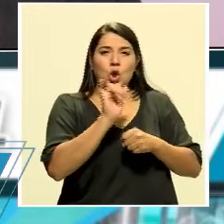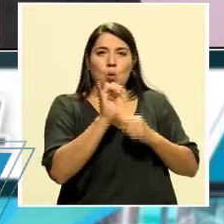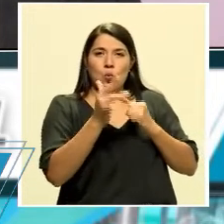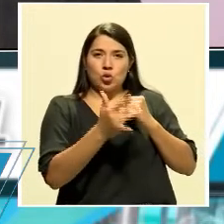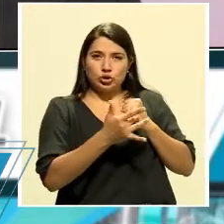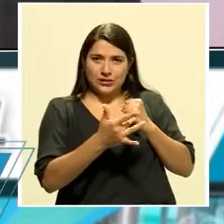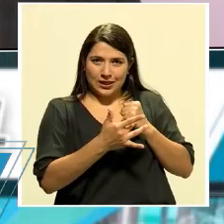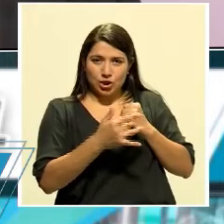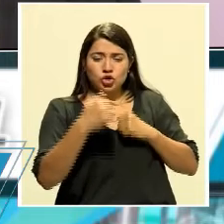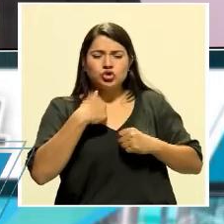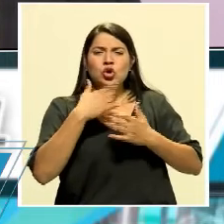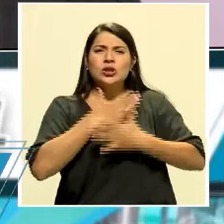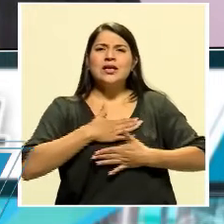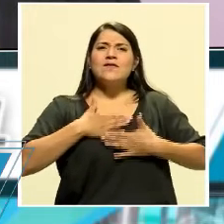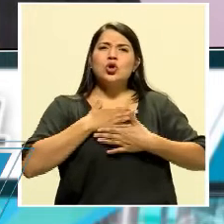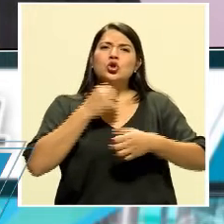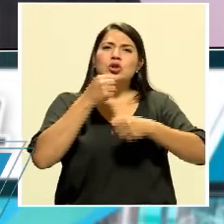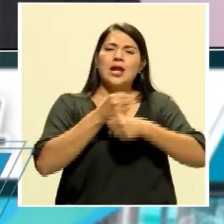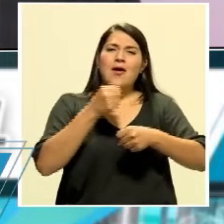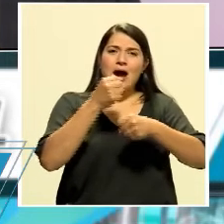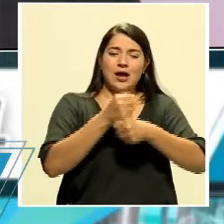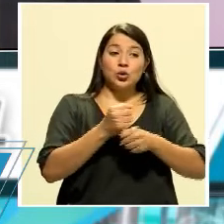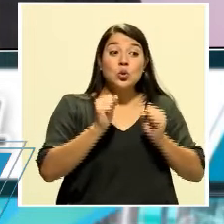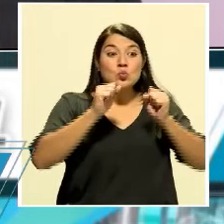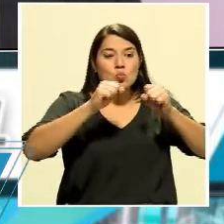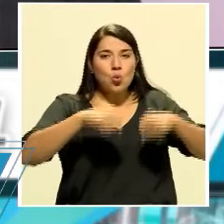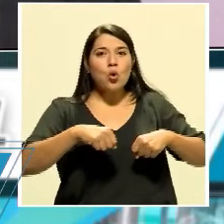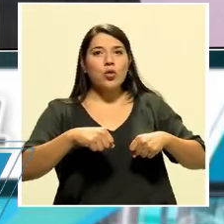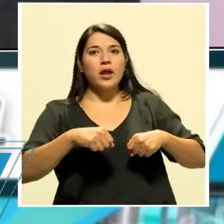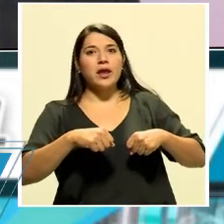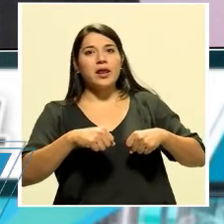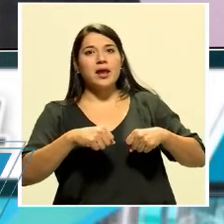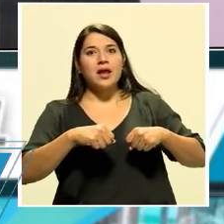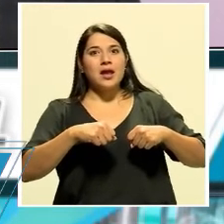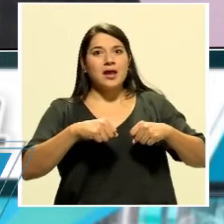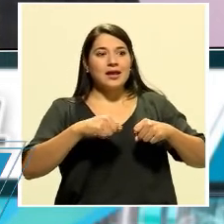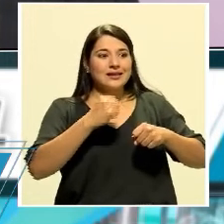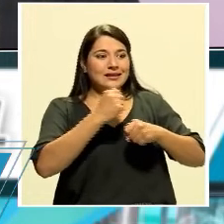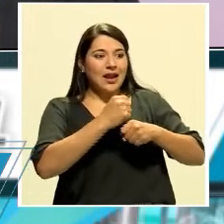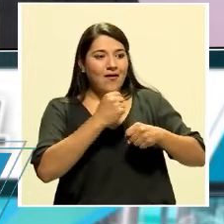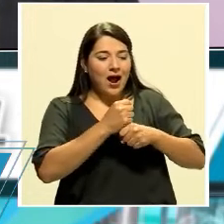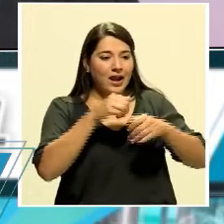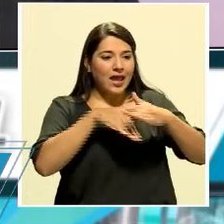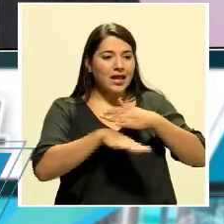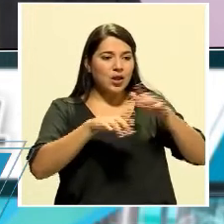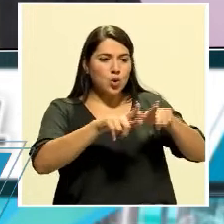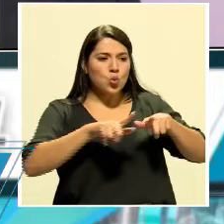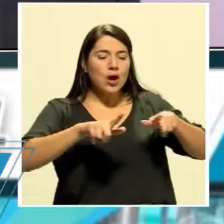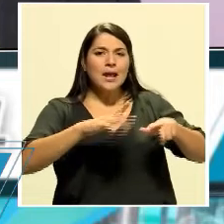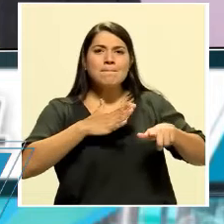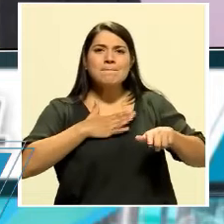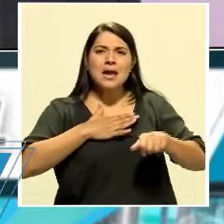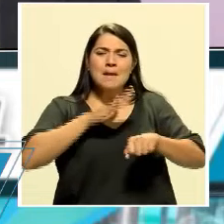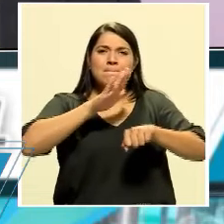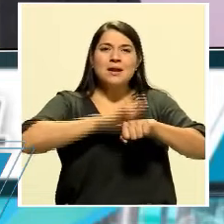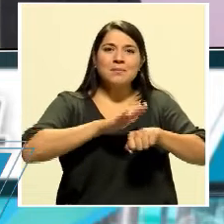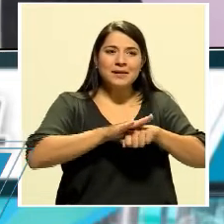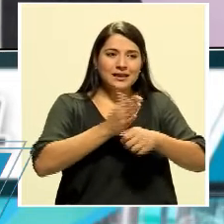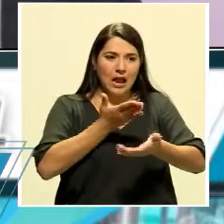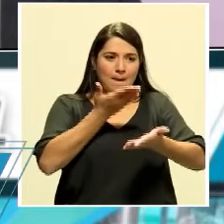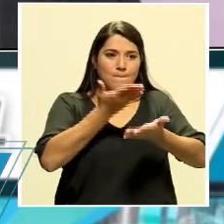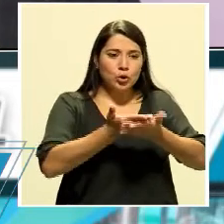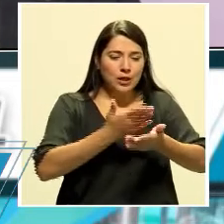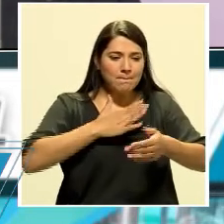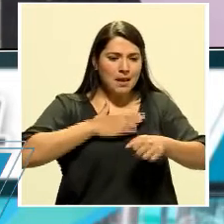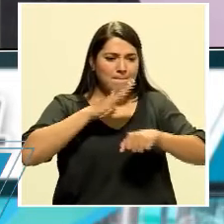trabajando y encontrar espacios donde me dejen trabajar, donde me dejen aportar, donde me dejen ser creativo, donde